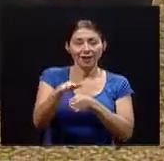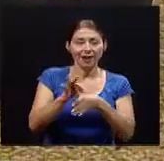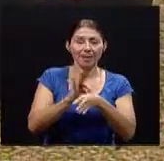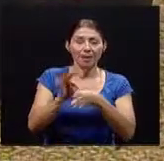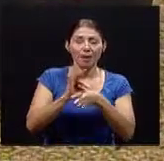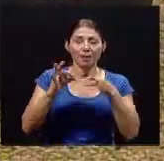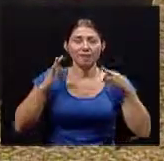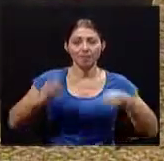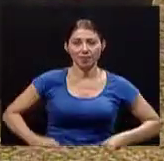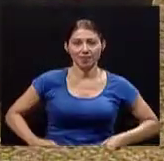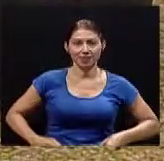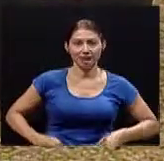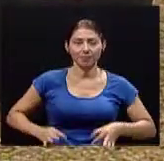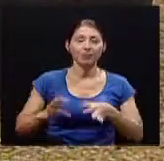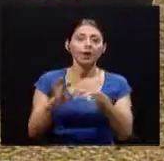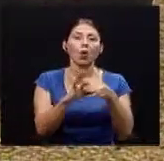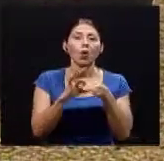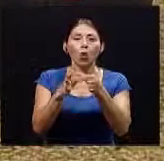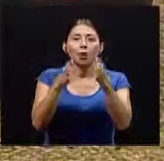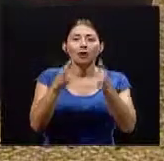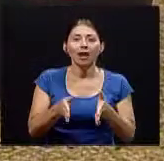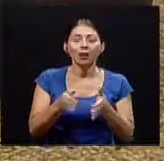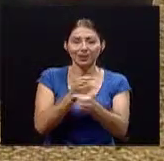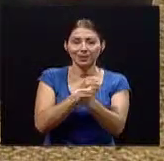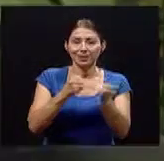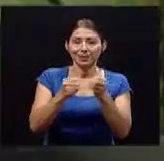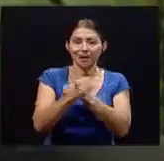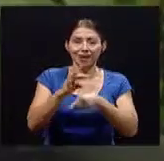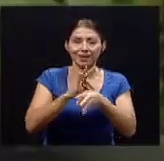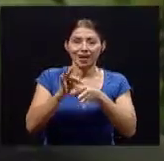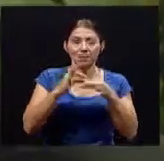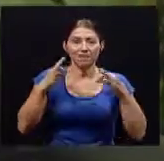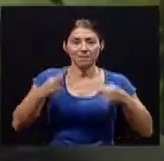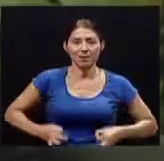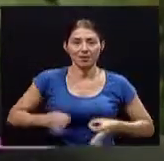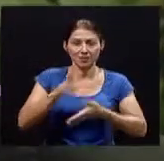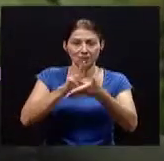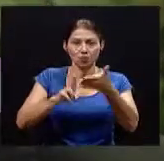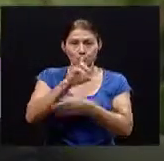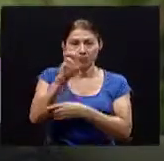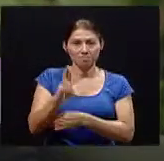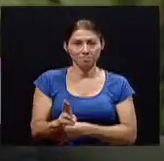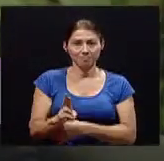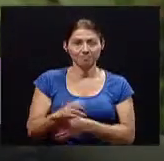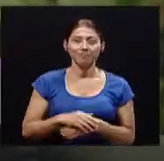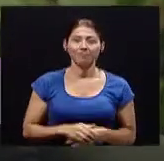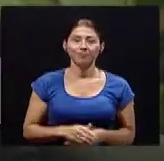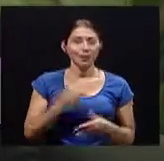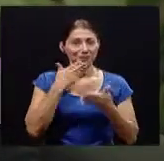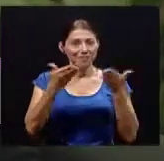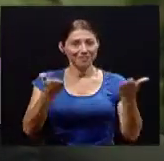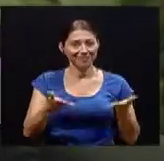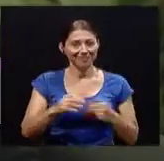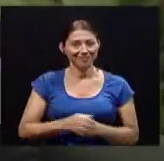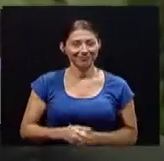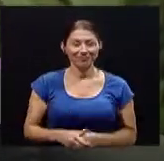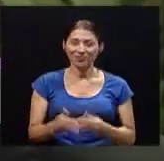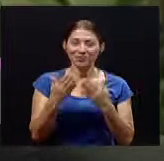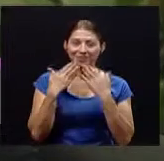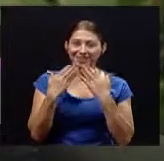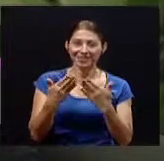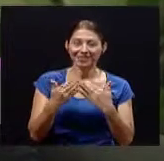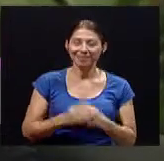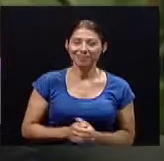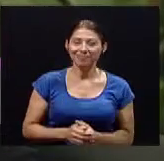física de la Universidad de Costa Rica Bienvenida Muchas gracias, les agradezco mucho que nos compartan este